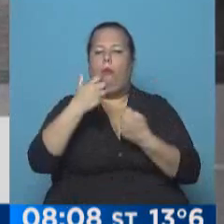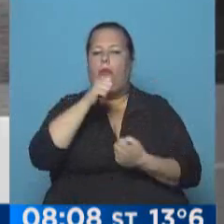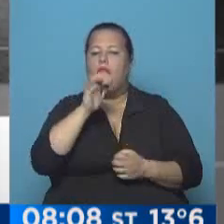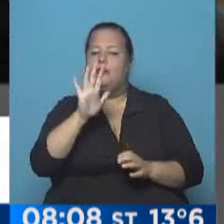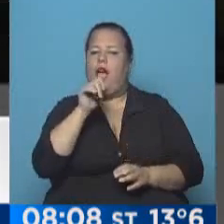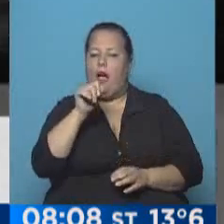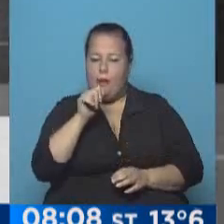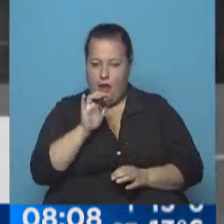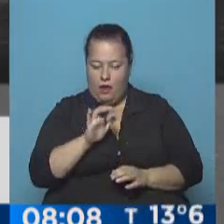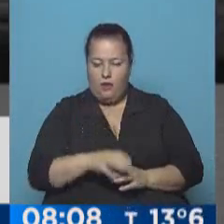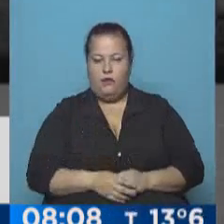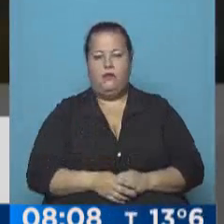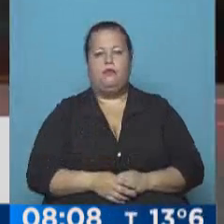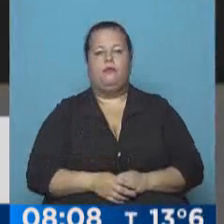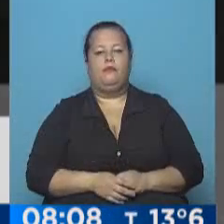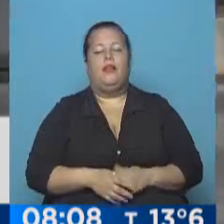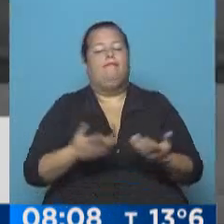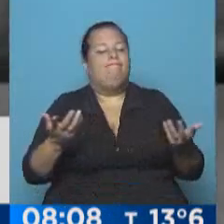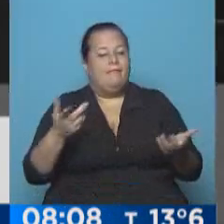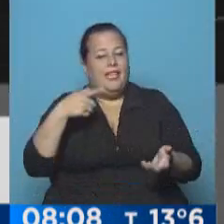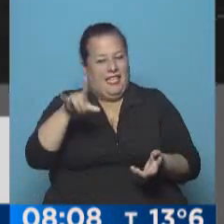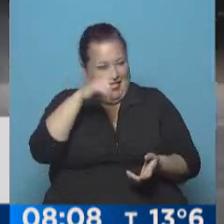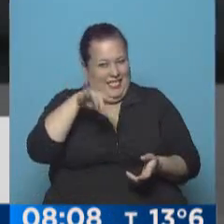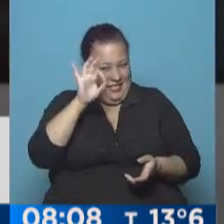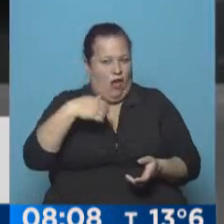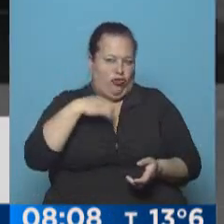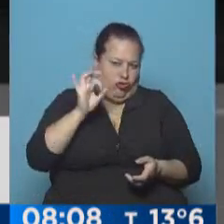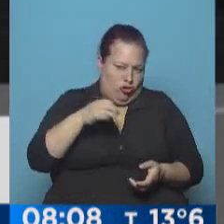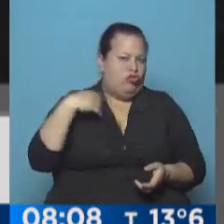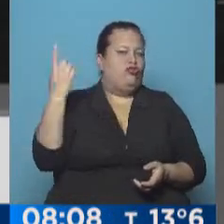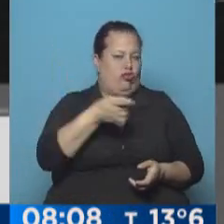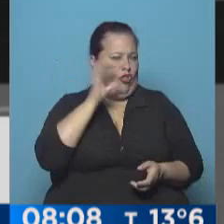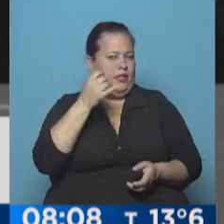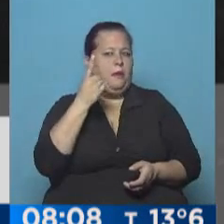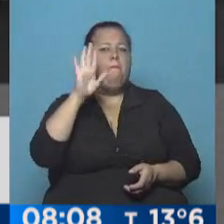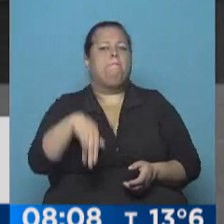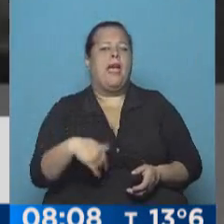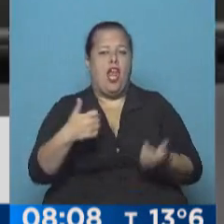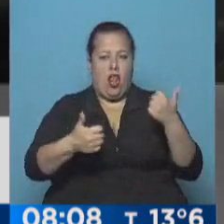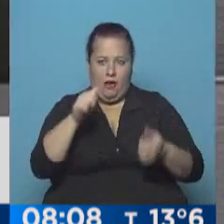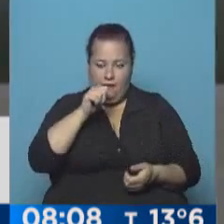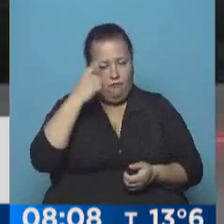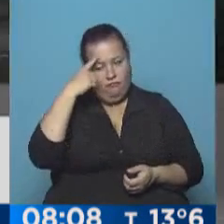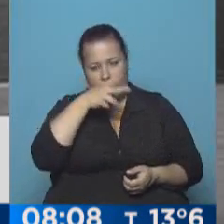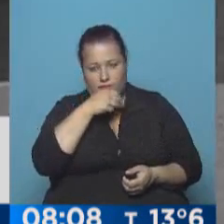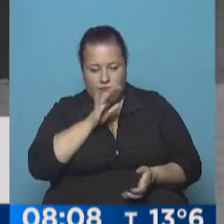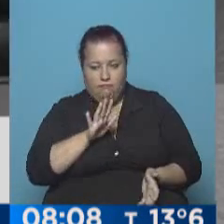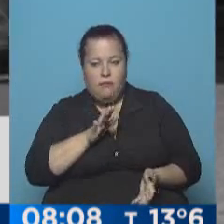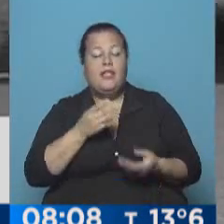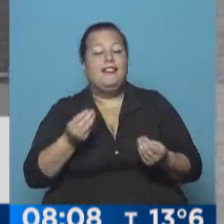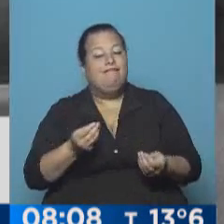lo hace en estado de ebriedad. Naturalmente, ustedes lo saben, yo lo sé, lo sabe todo el mundo, menos el que consume alcohol. que